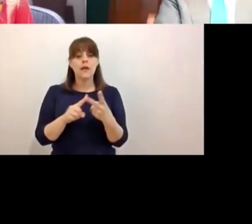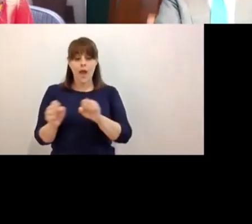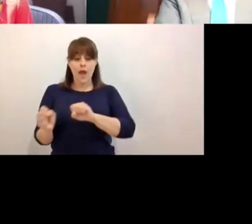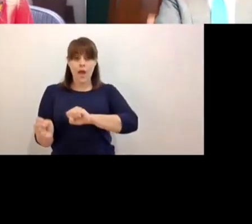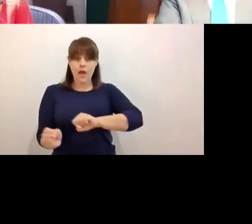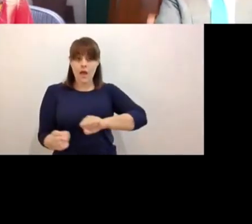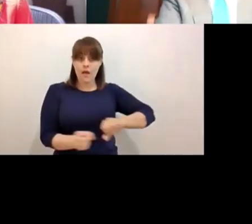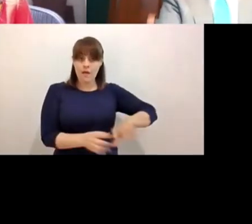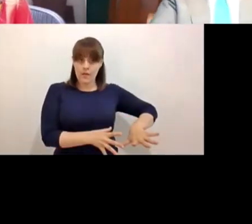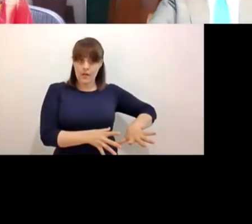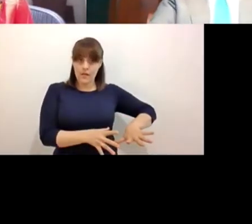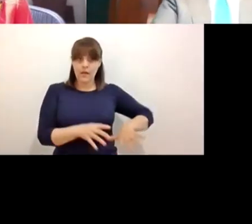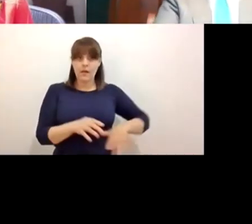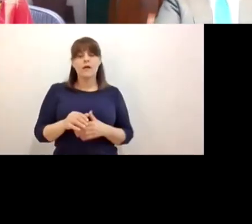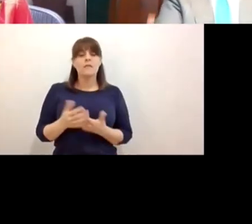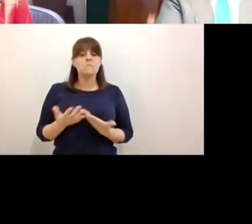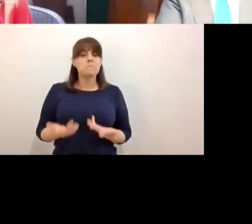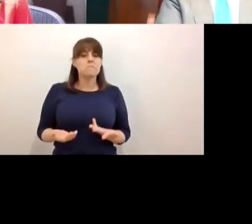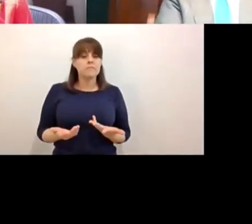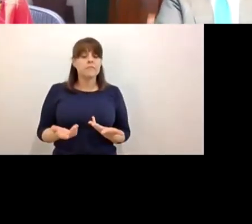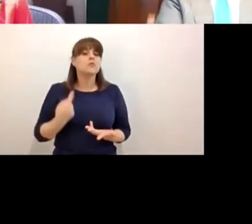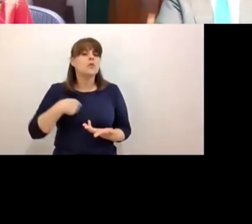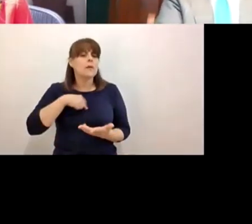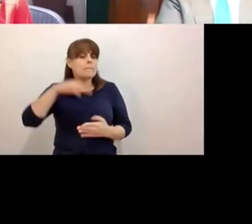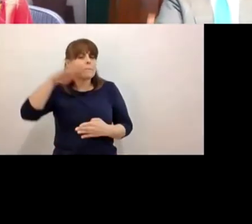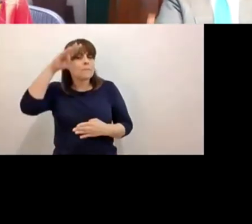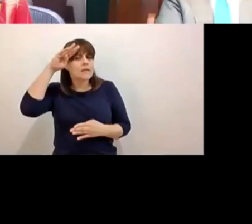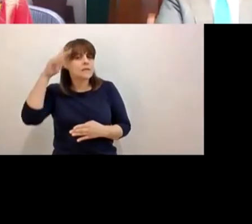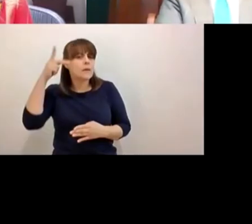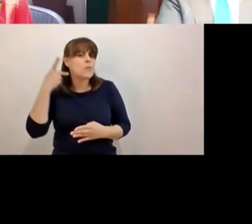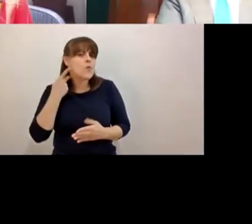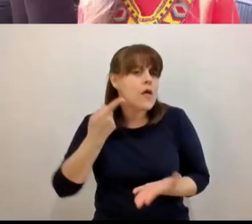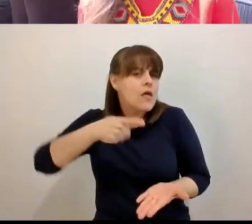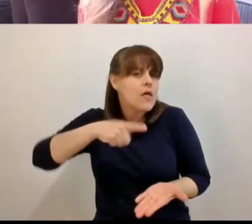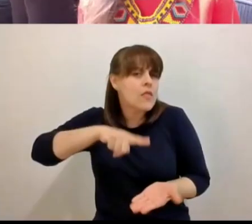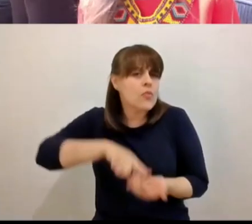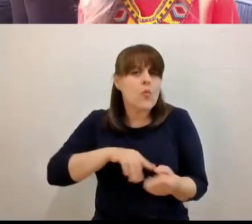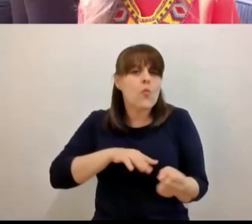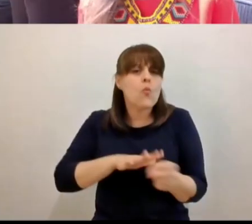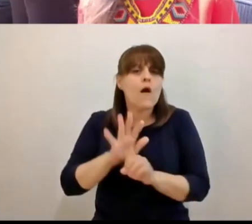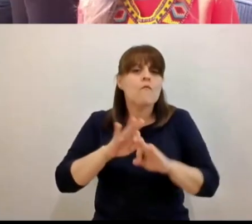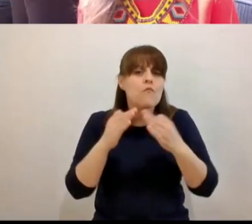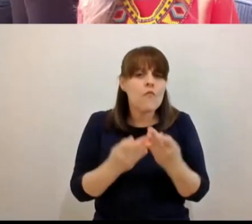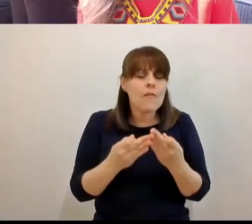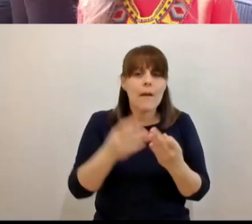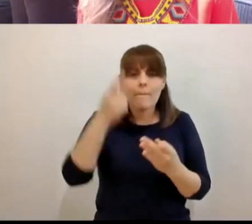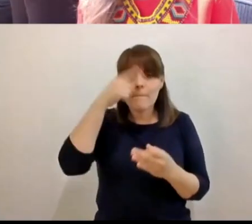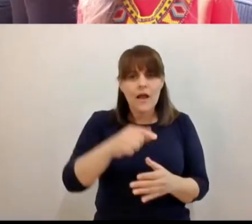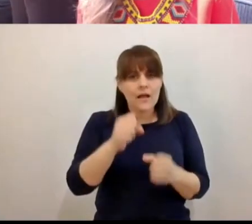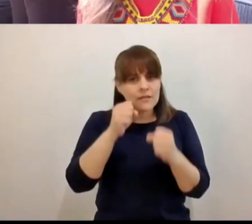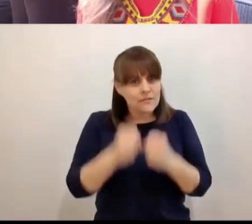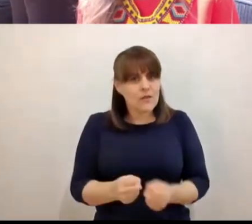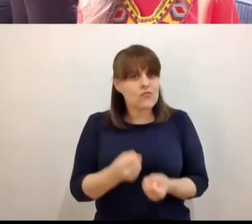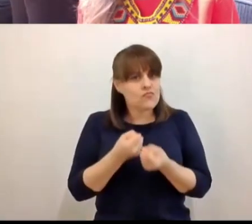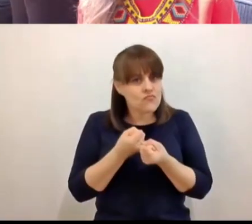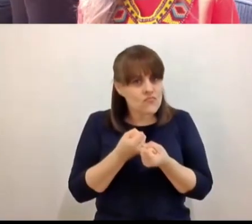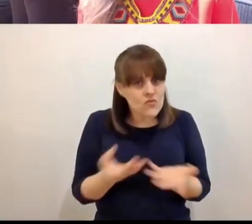efectivamente tenemos que tener políticas públicas que vayan buscando garantizar estamos en Sipina